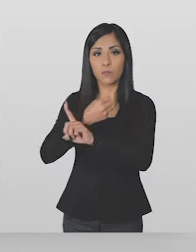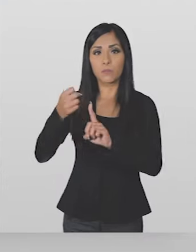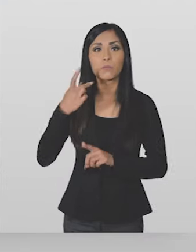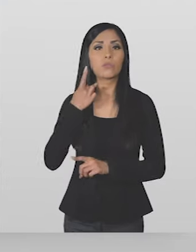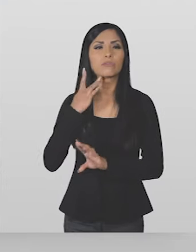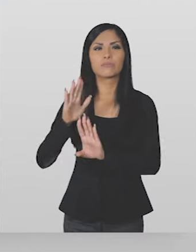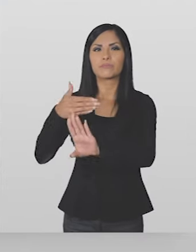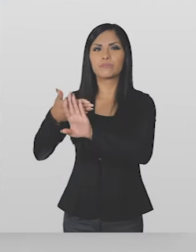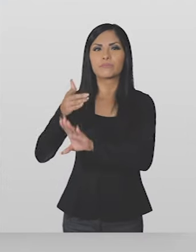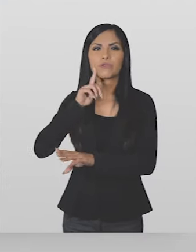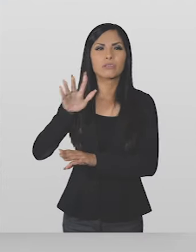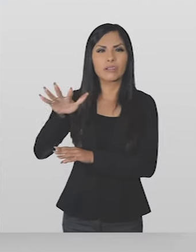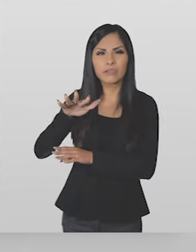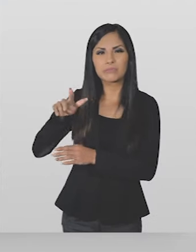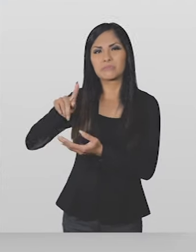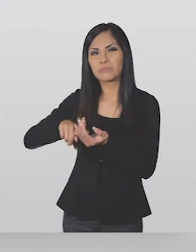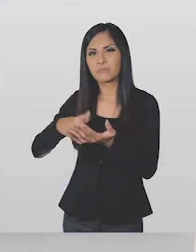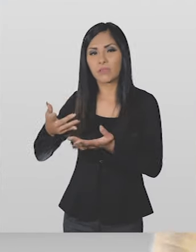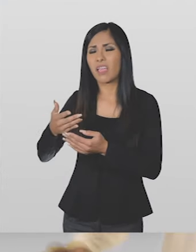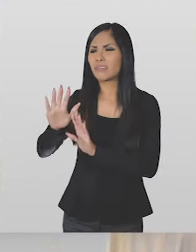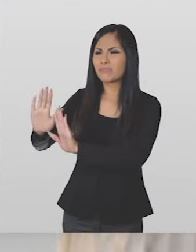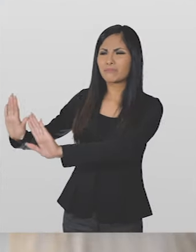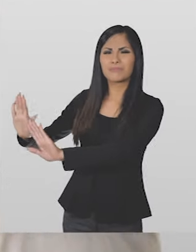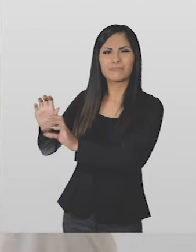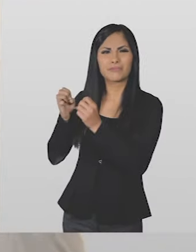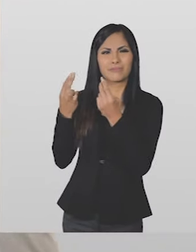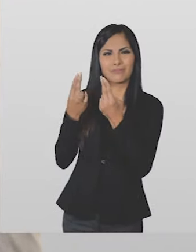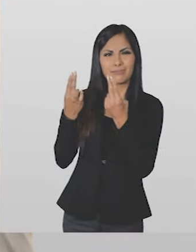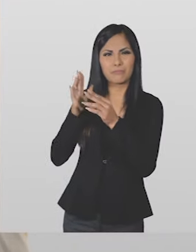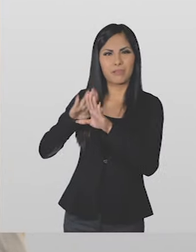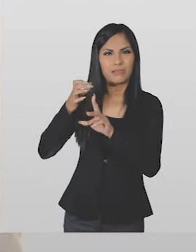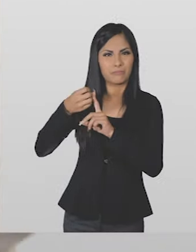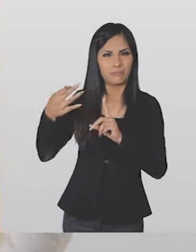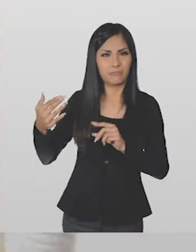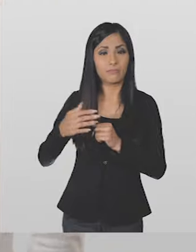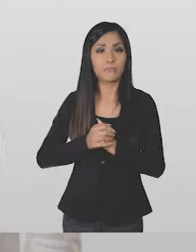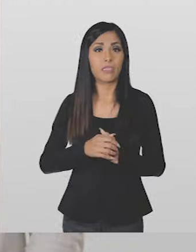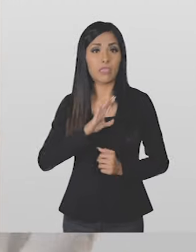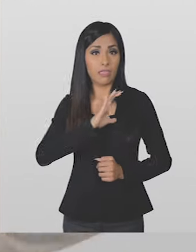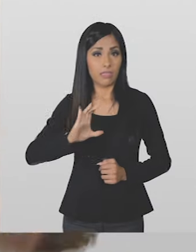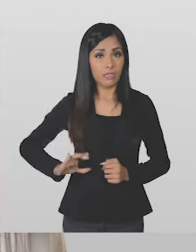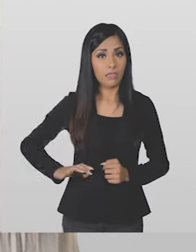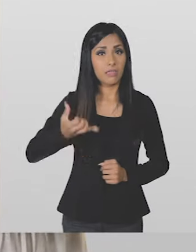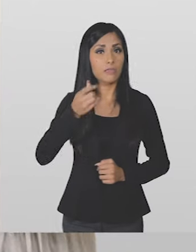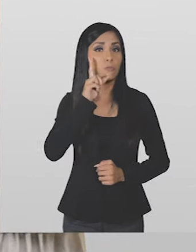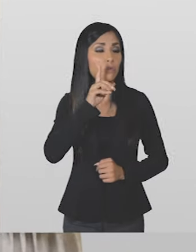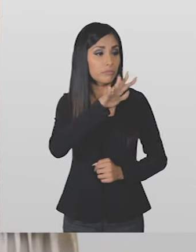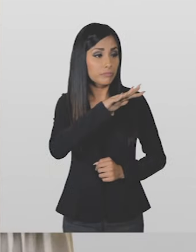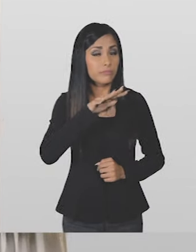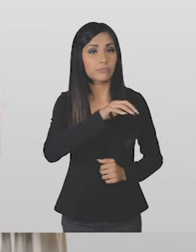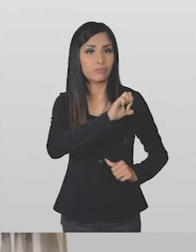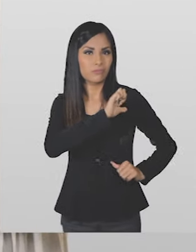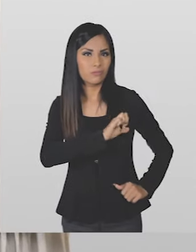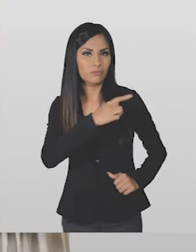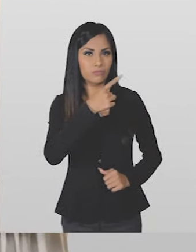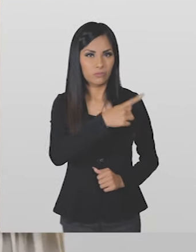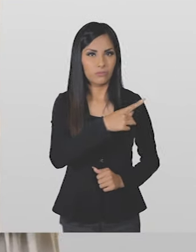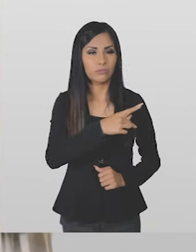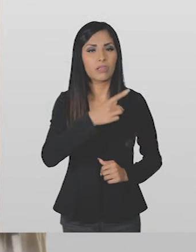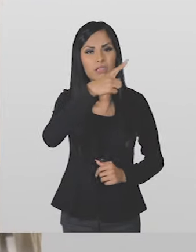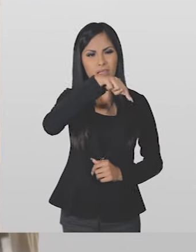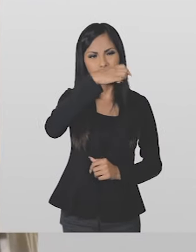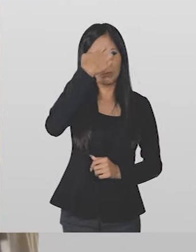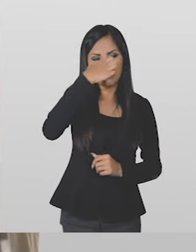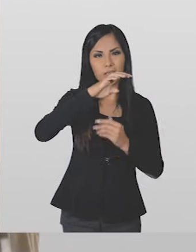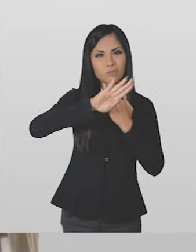Violencia política contra las mujeres. ¿Es toda acción o ambición? No tenemos tiempo para discursos. Las candidatas y las mujeres en el ejercicio de su cargo